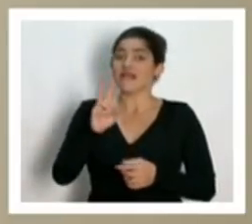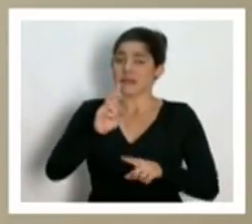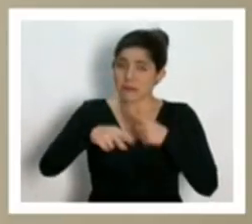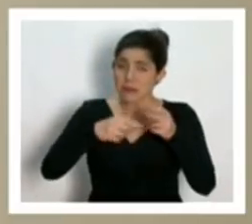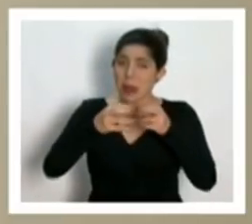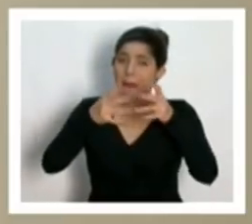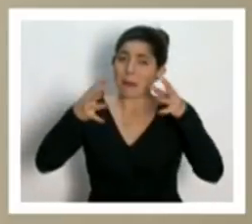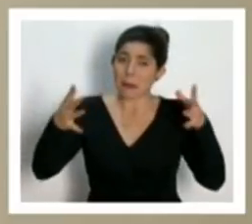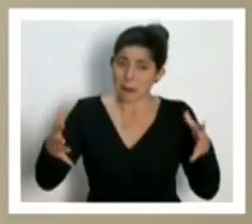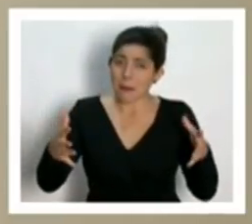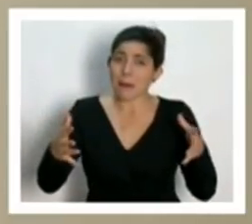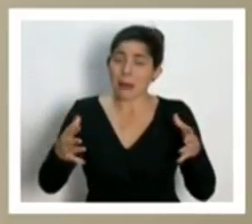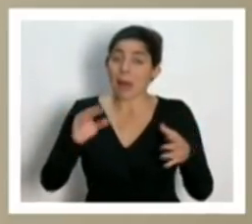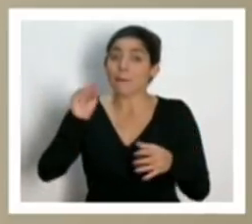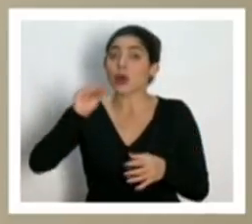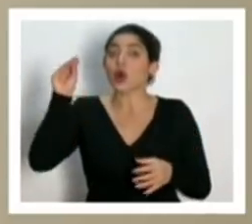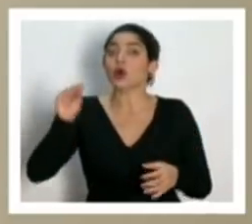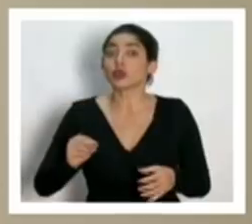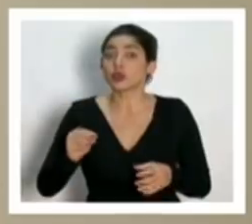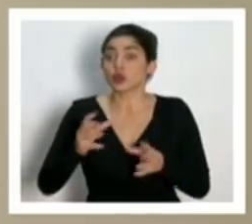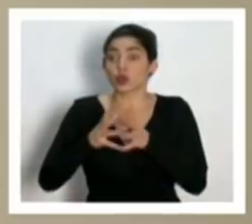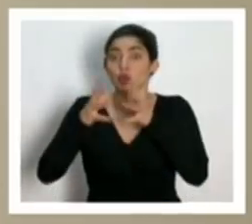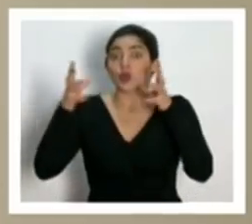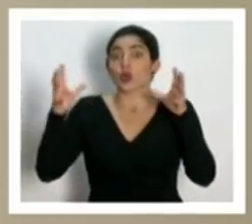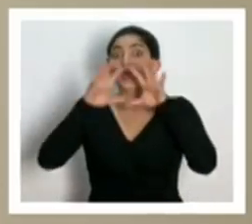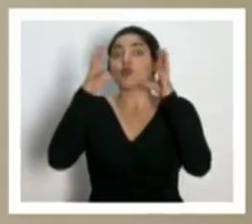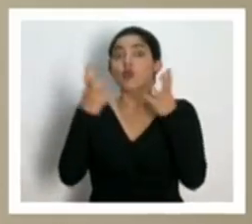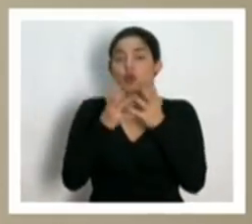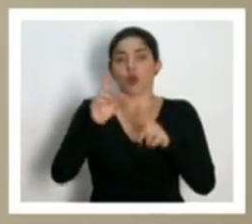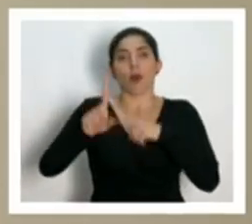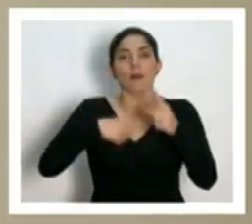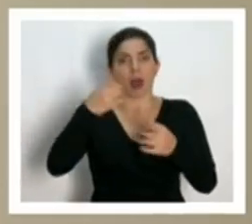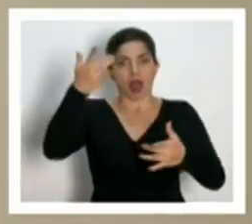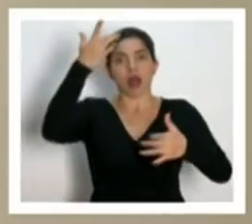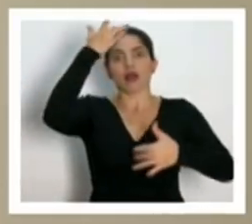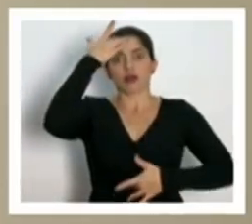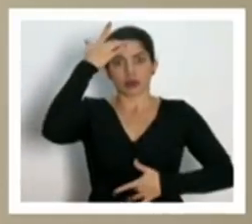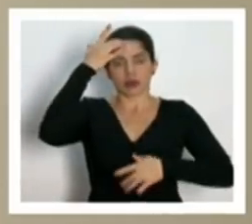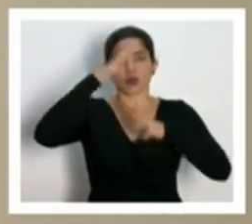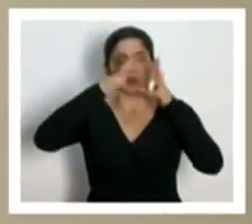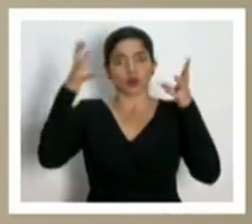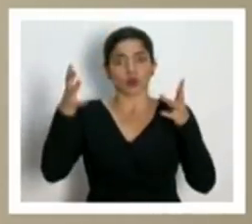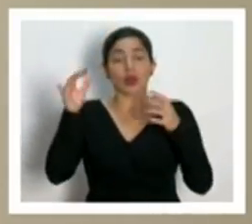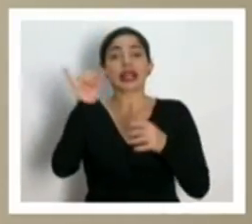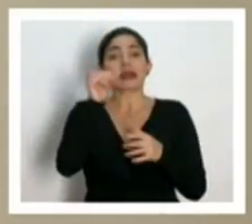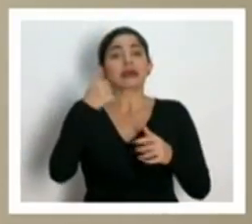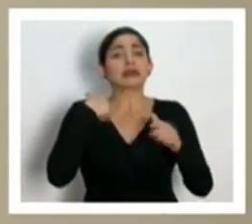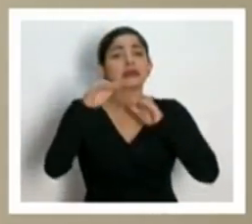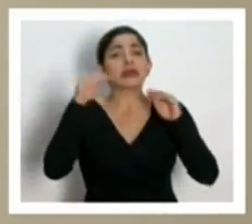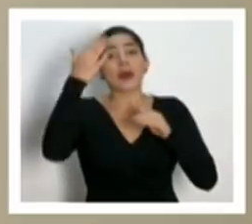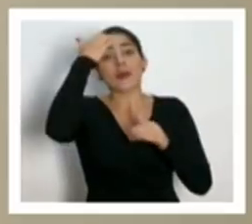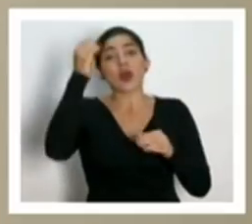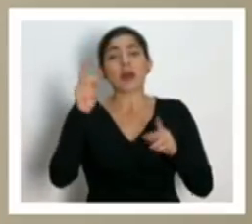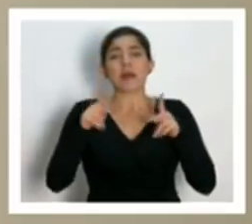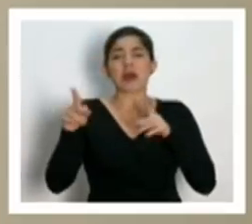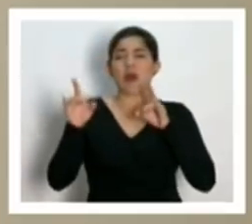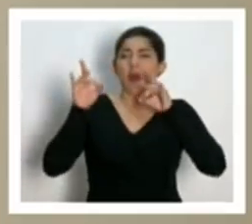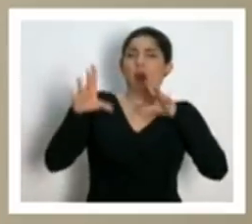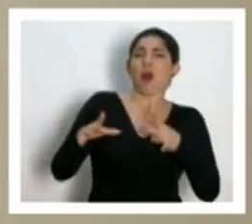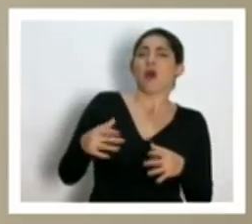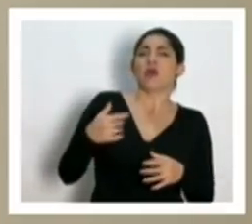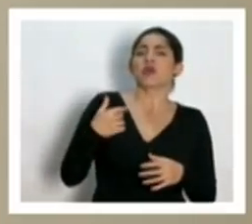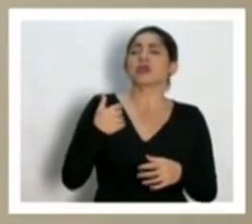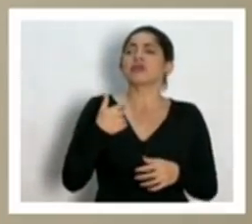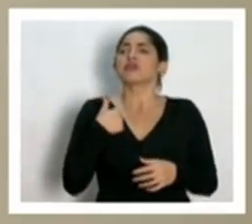estimaciones que dicen que un porcentaje muy importante del mundo se va a infectar y también lo hago porque esos brotes de odio de que quieren